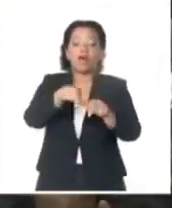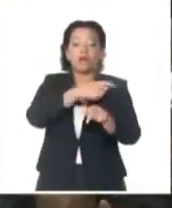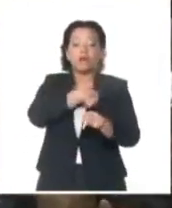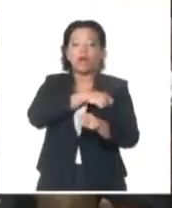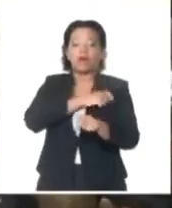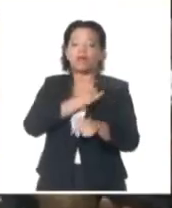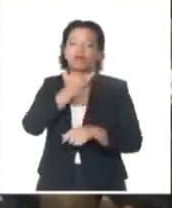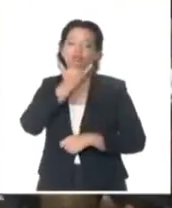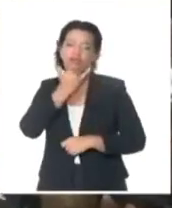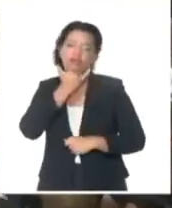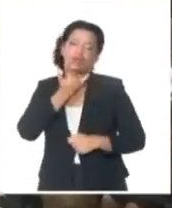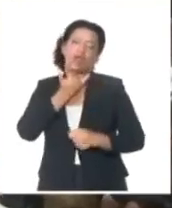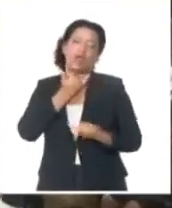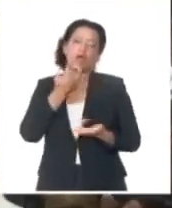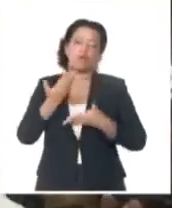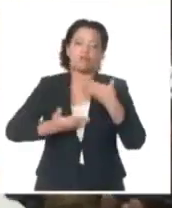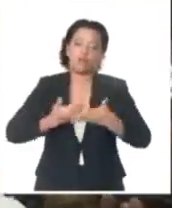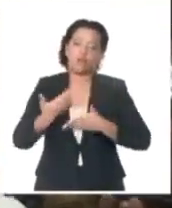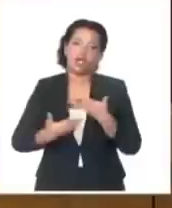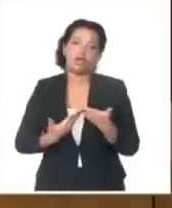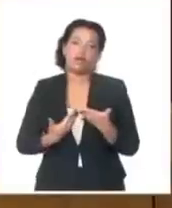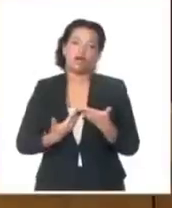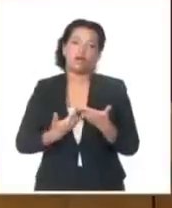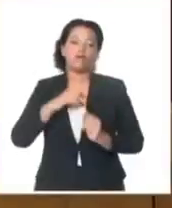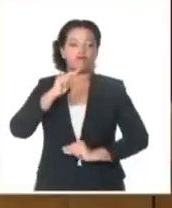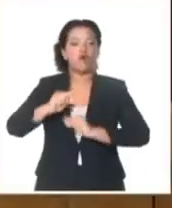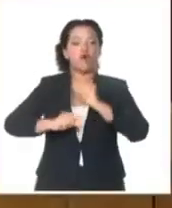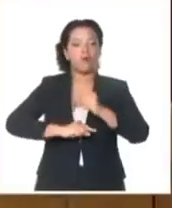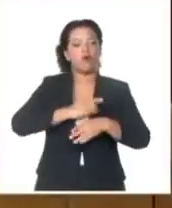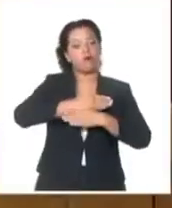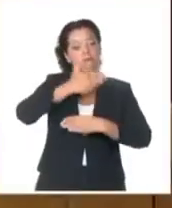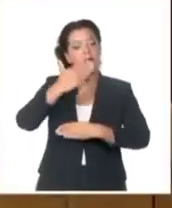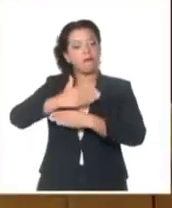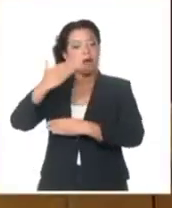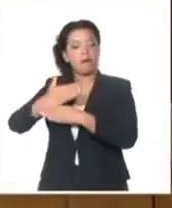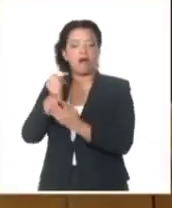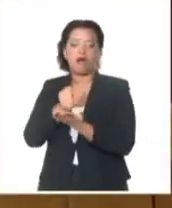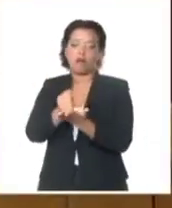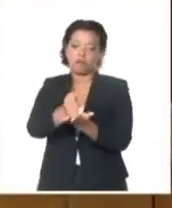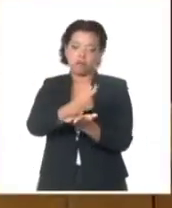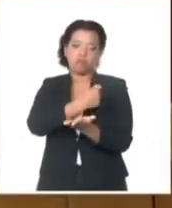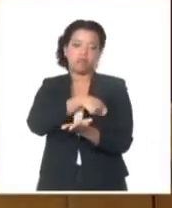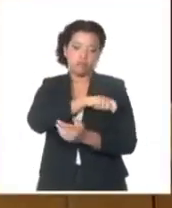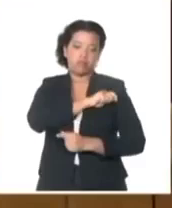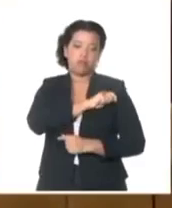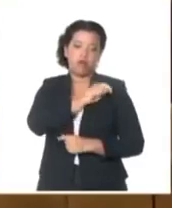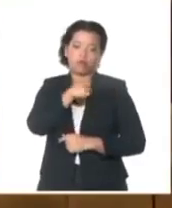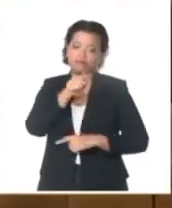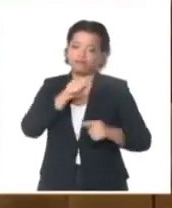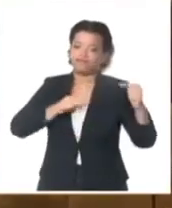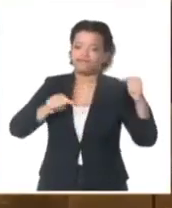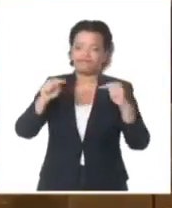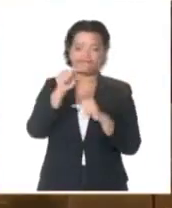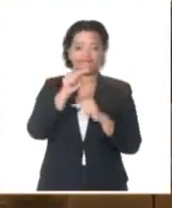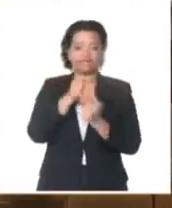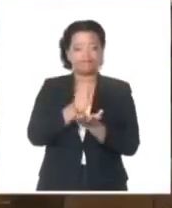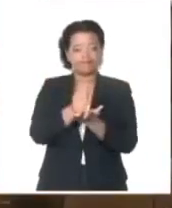dificultades, eliminando trabas y obstáculos y estableciendo prioridades.